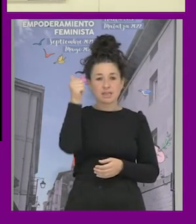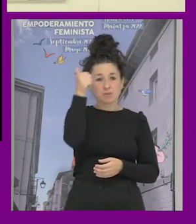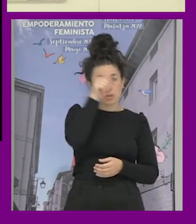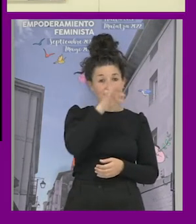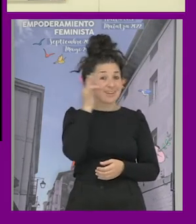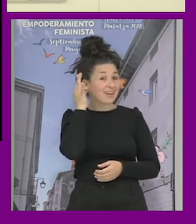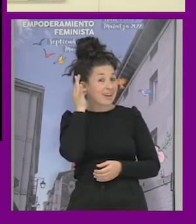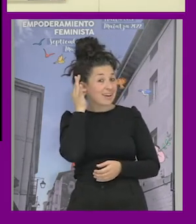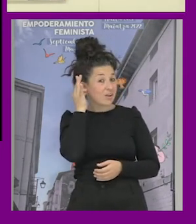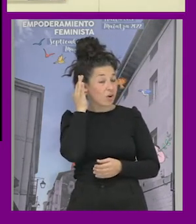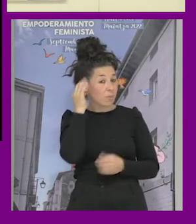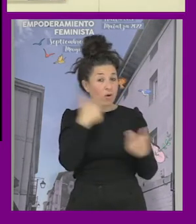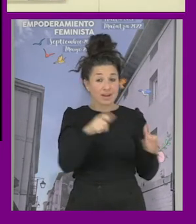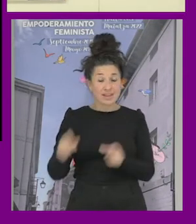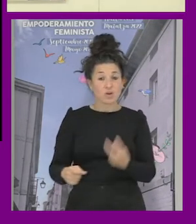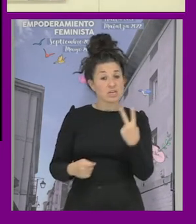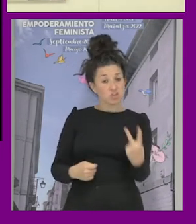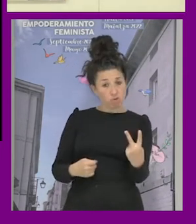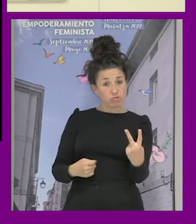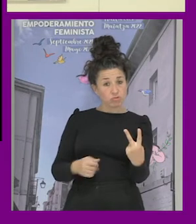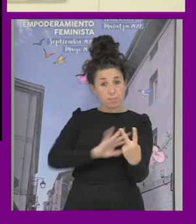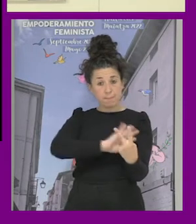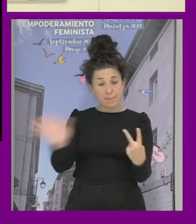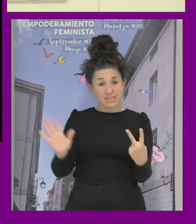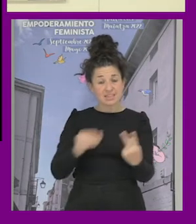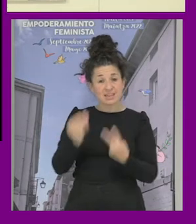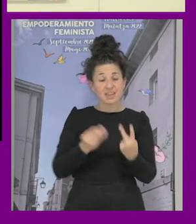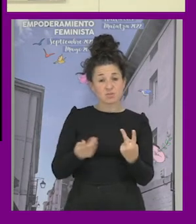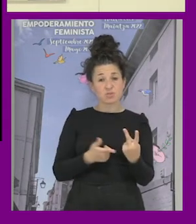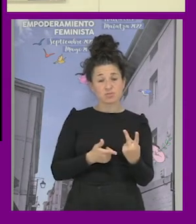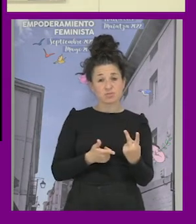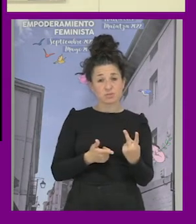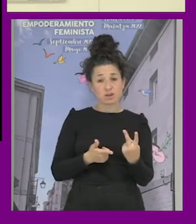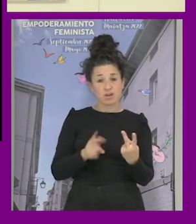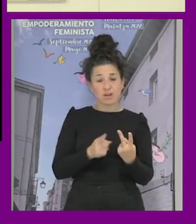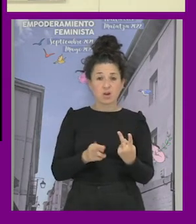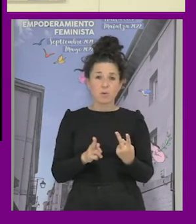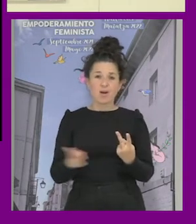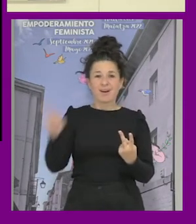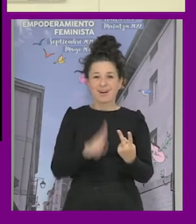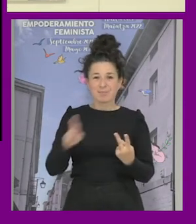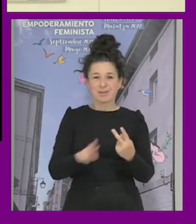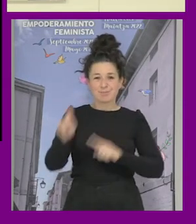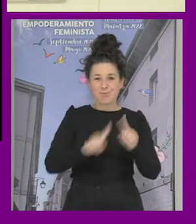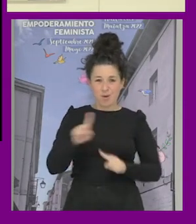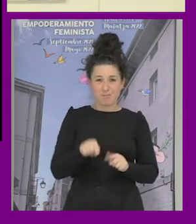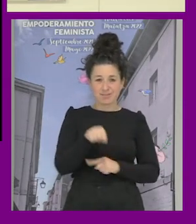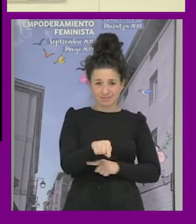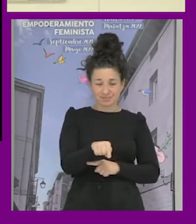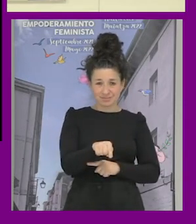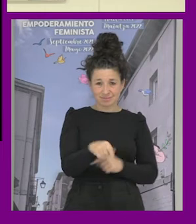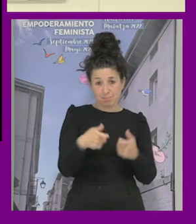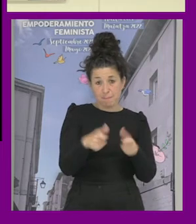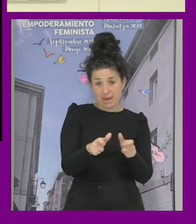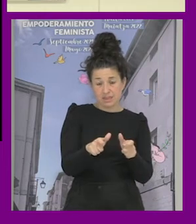dos categorías lo que estamos haciendo es reproducir parte del problema digamos estamos reproduciendo una parte